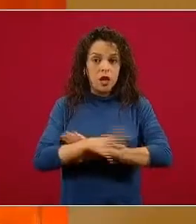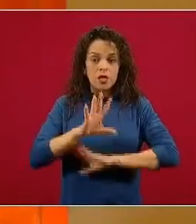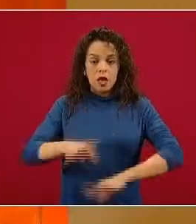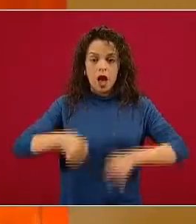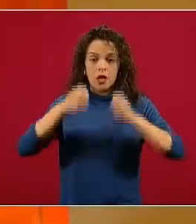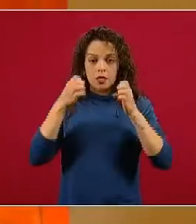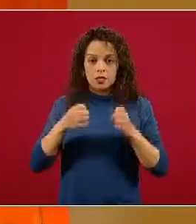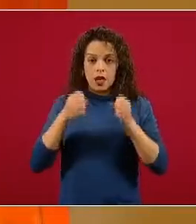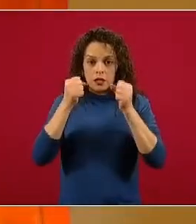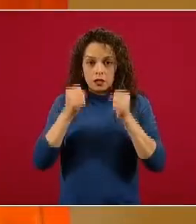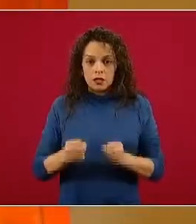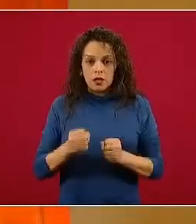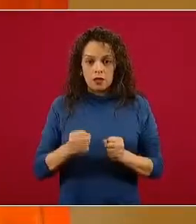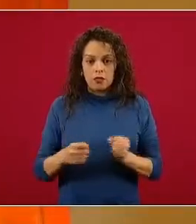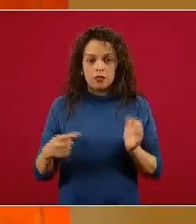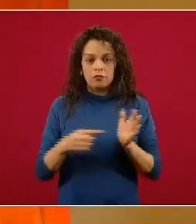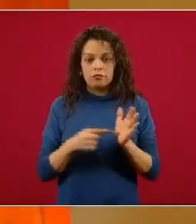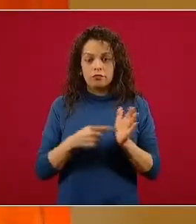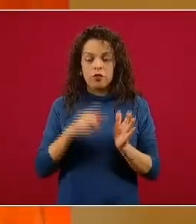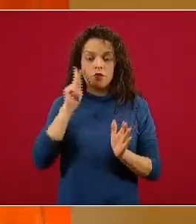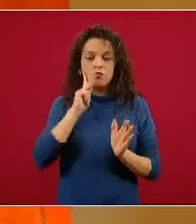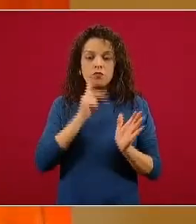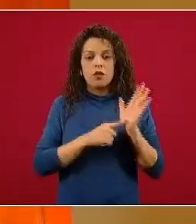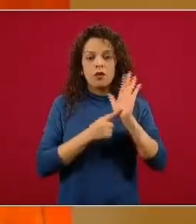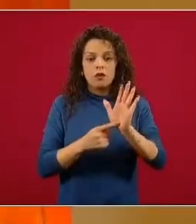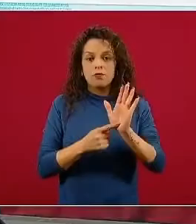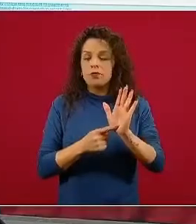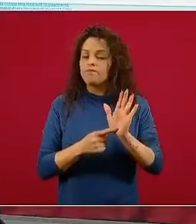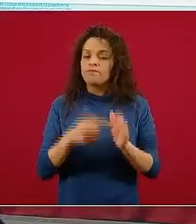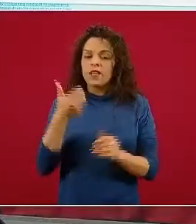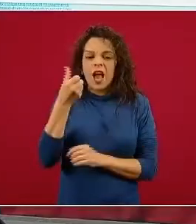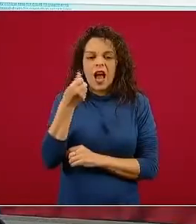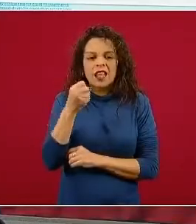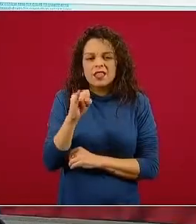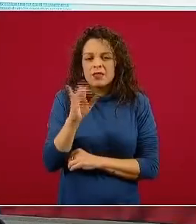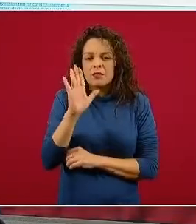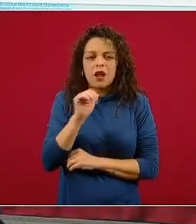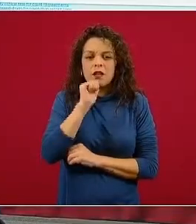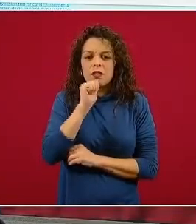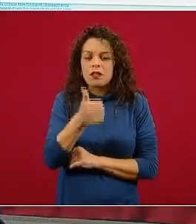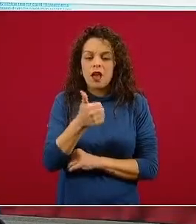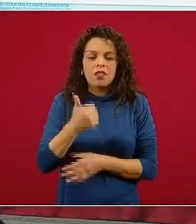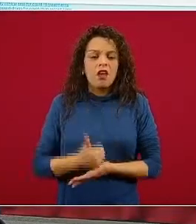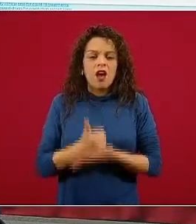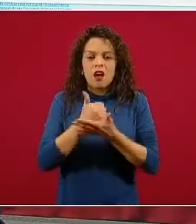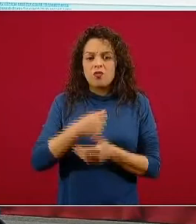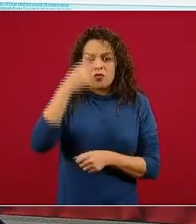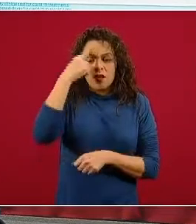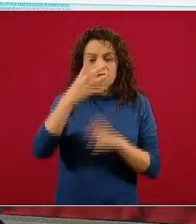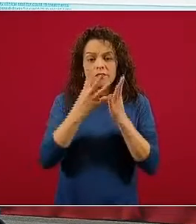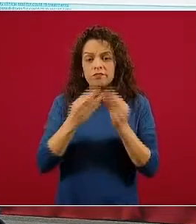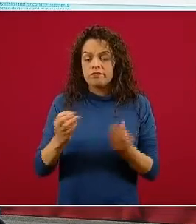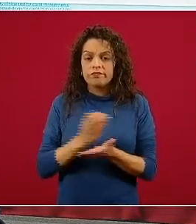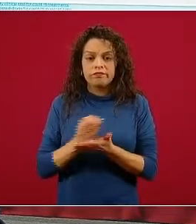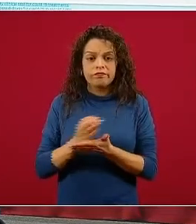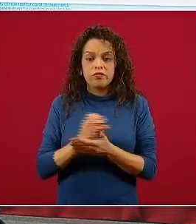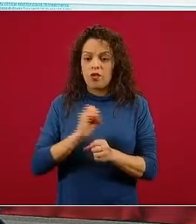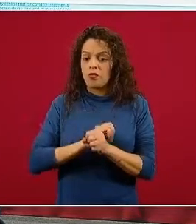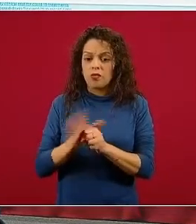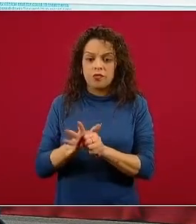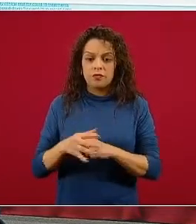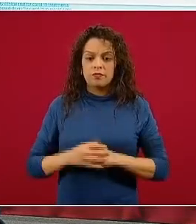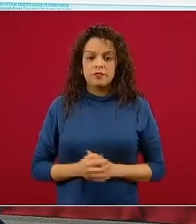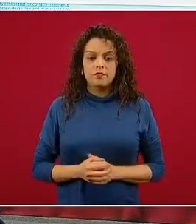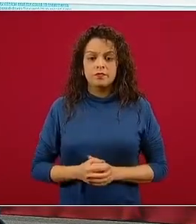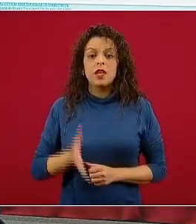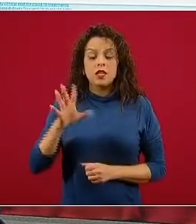son de poco, muy poco o nulo efecto. En particular con Remdesivir se han publicado hasta el momento seis